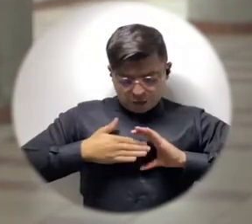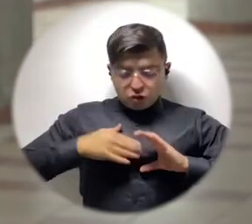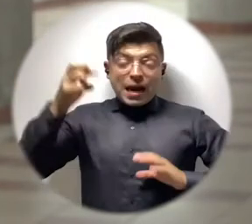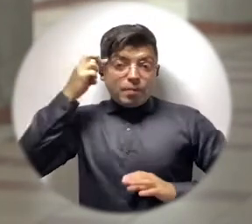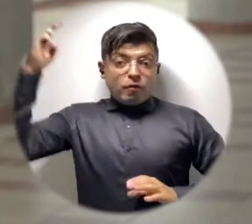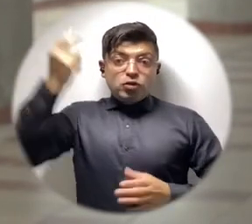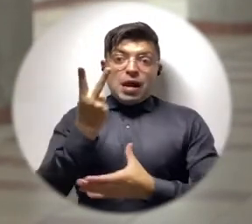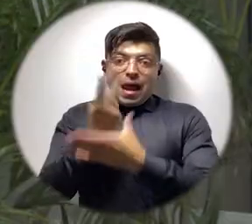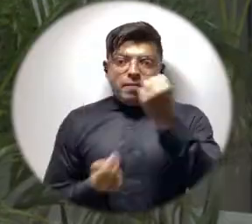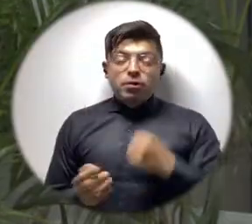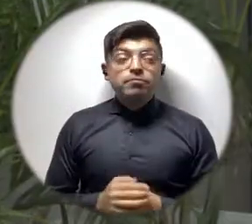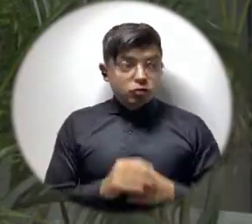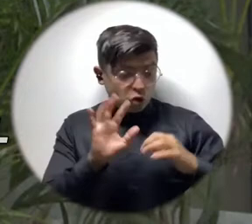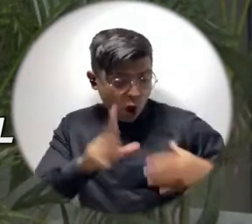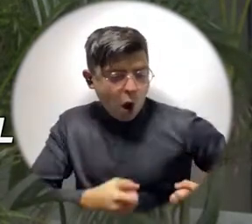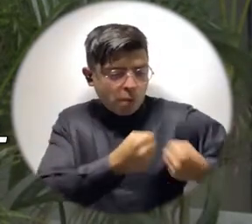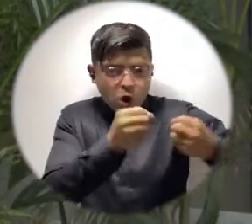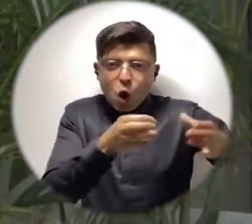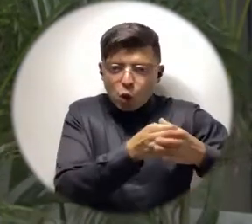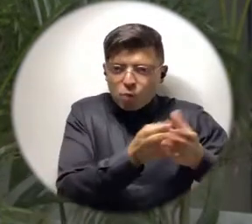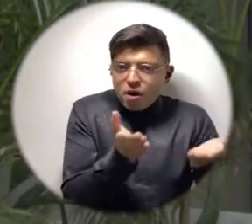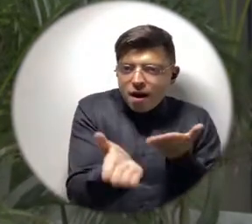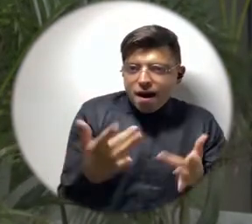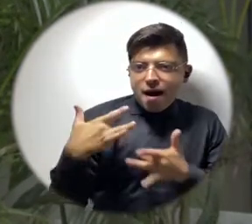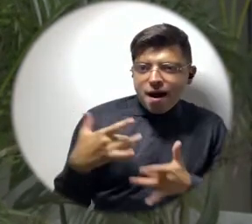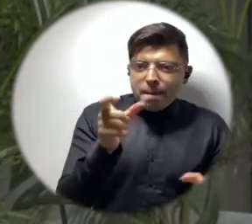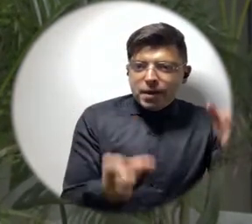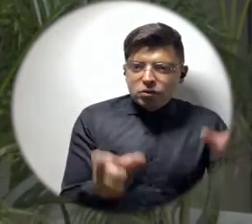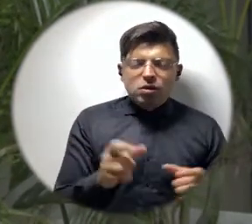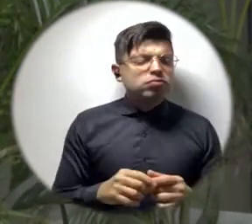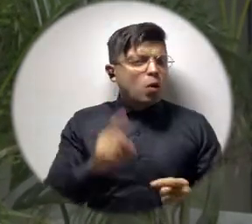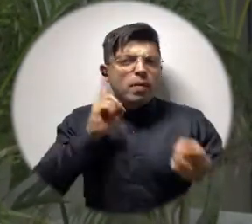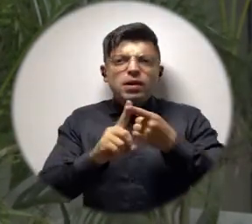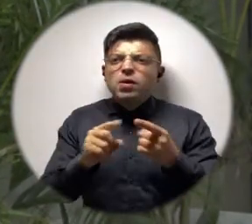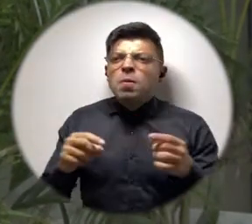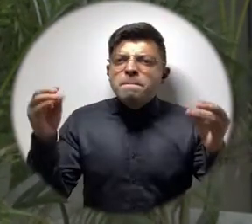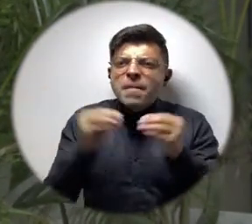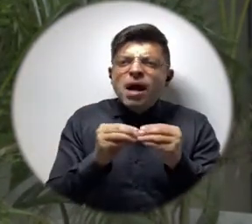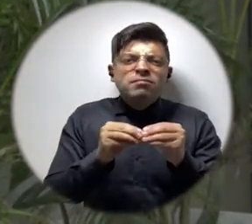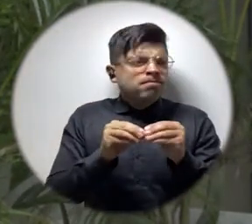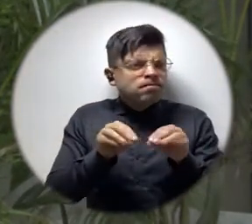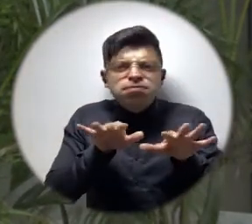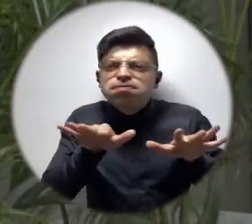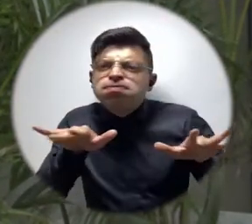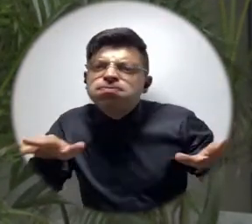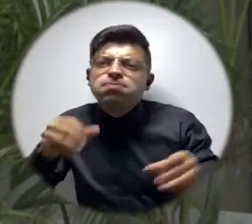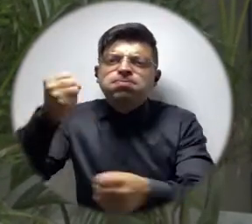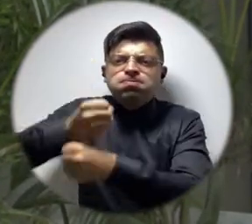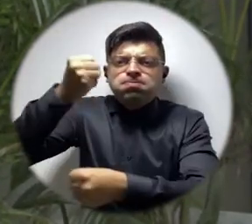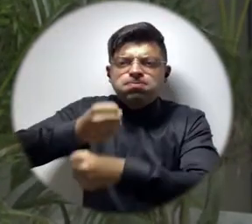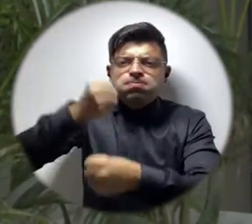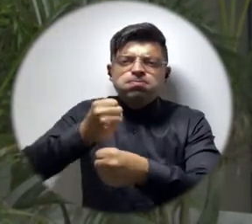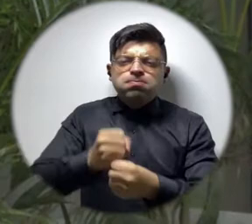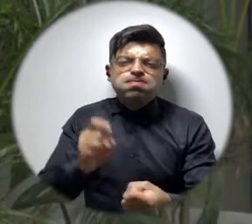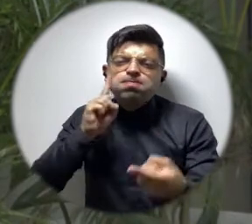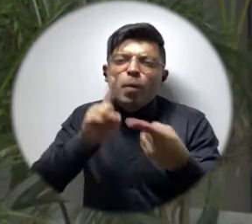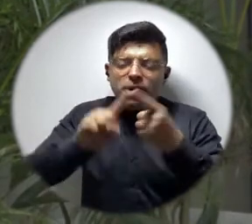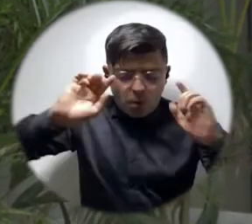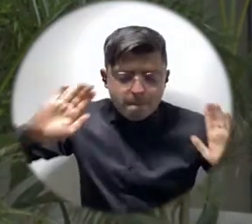personal y profesional. Hemos podido aliarnos con el voluntariado con la intención precisamente de seguir extendiendo